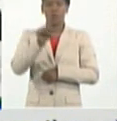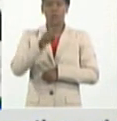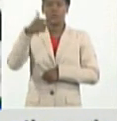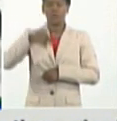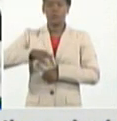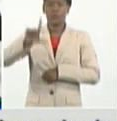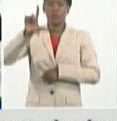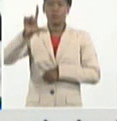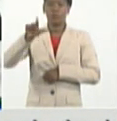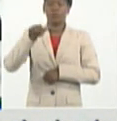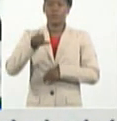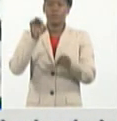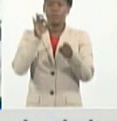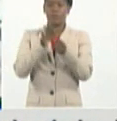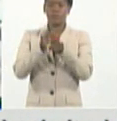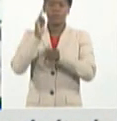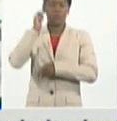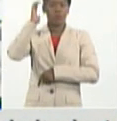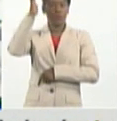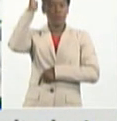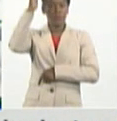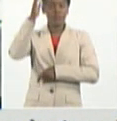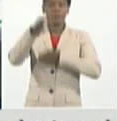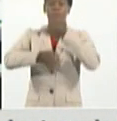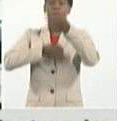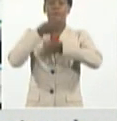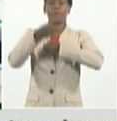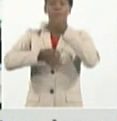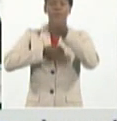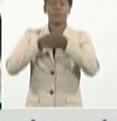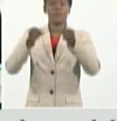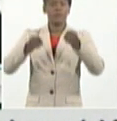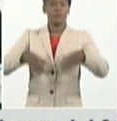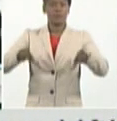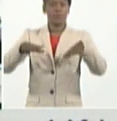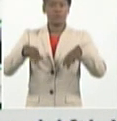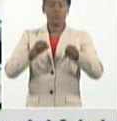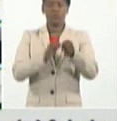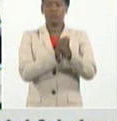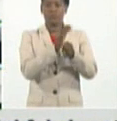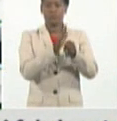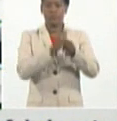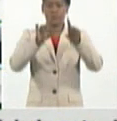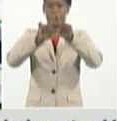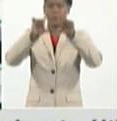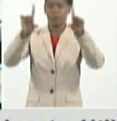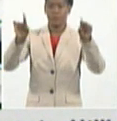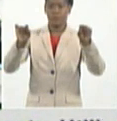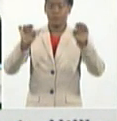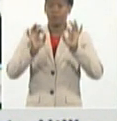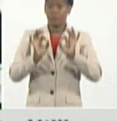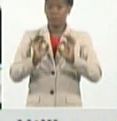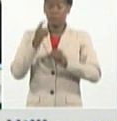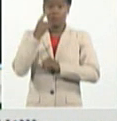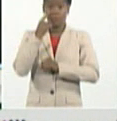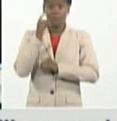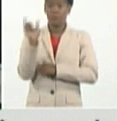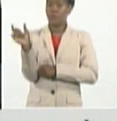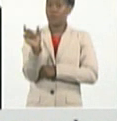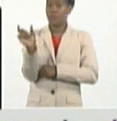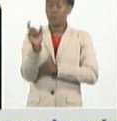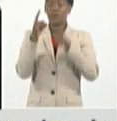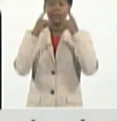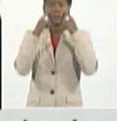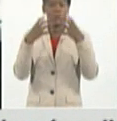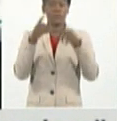conferencia de prensa para actualizar la situación epidemiológica de nuestro país. Como bien vieron ustedes en este mensaje de bien público, hoy 11